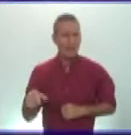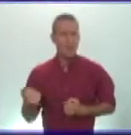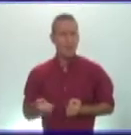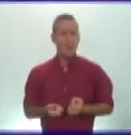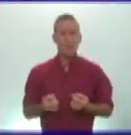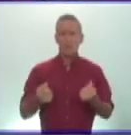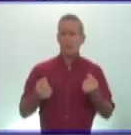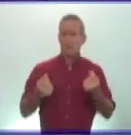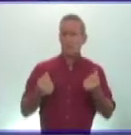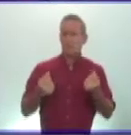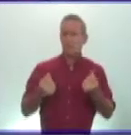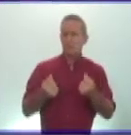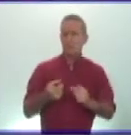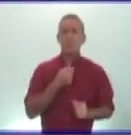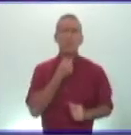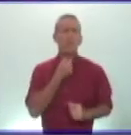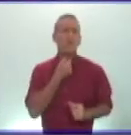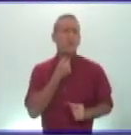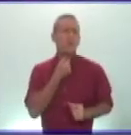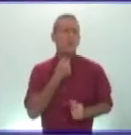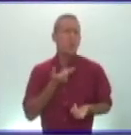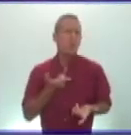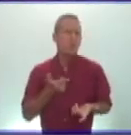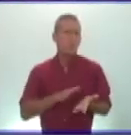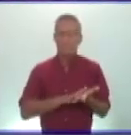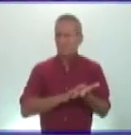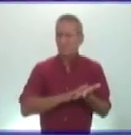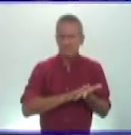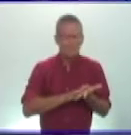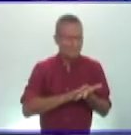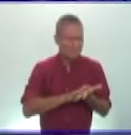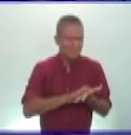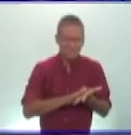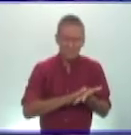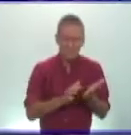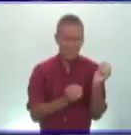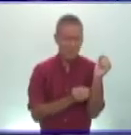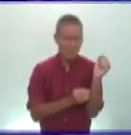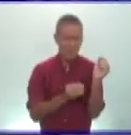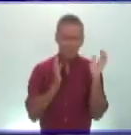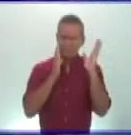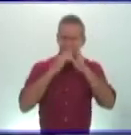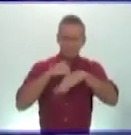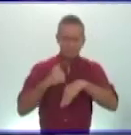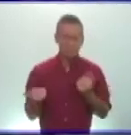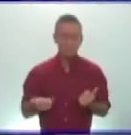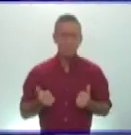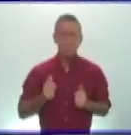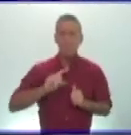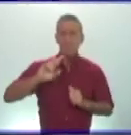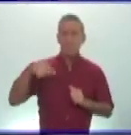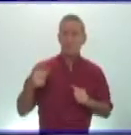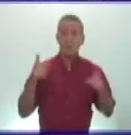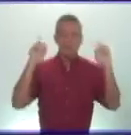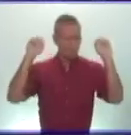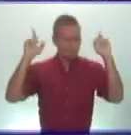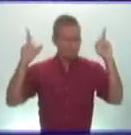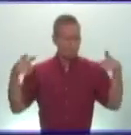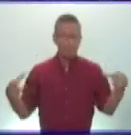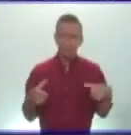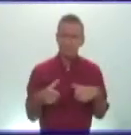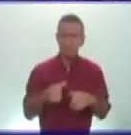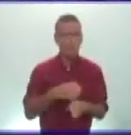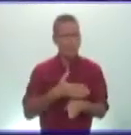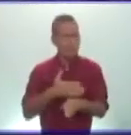la aristocracia mientras los plebeyos se comían los mocos no tenían ningún poder luego también hubo varias asambleas los comicios centuriados los